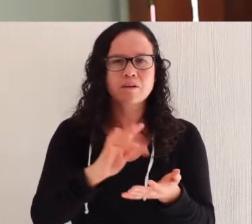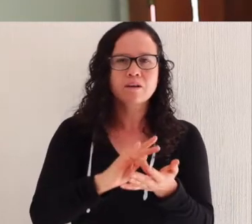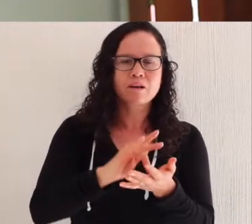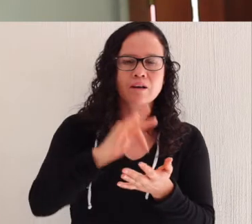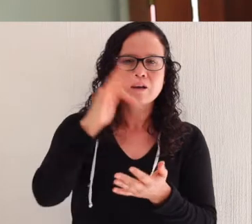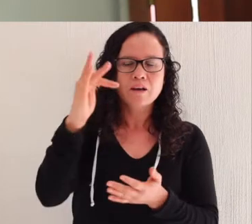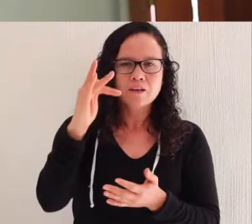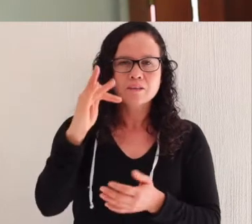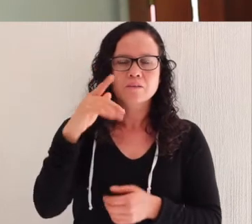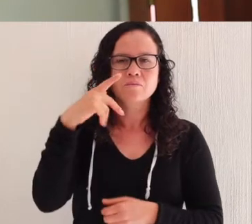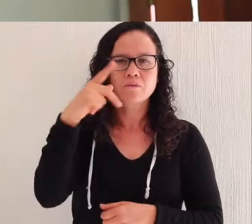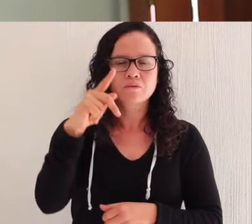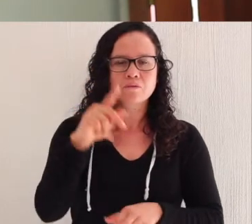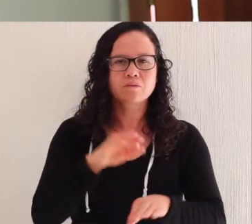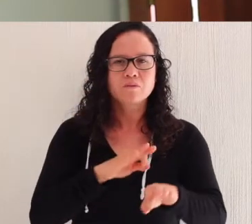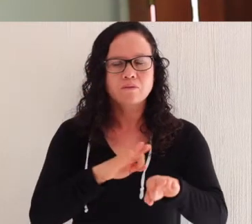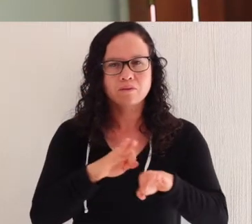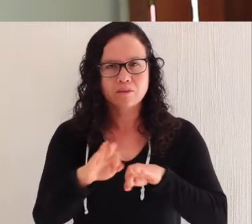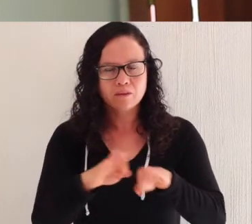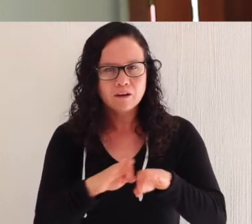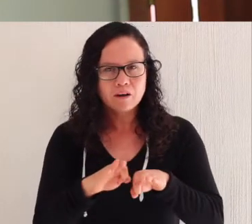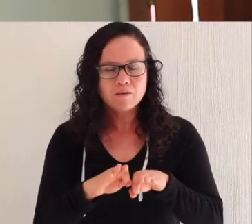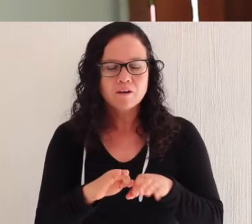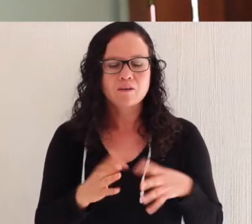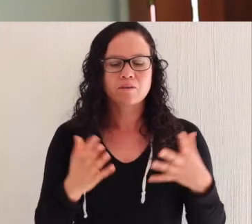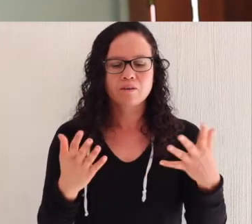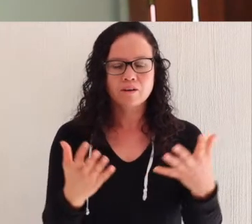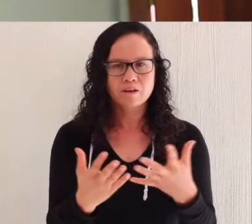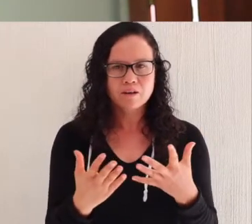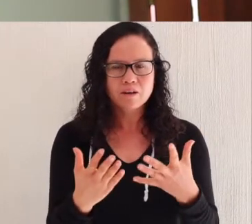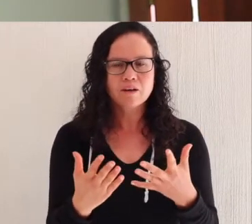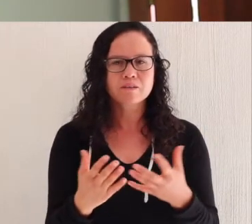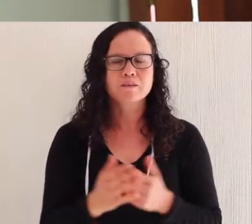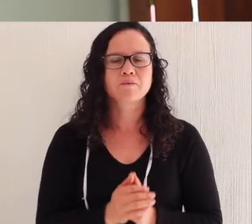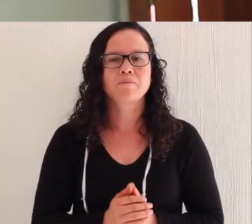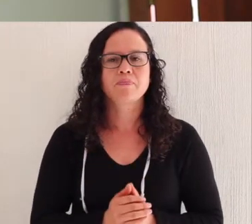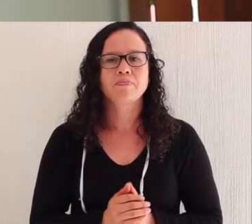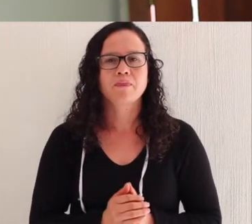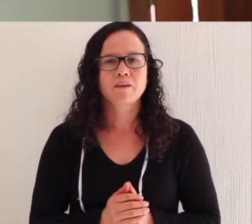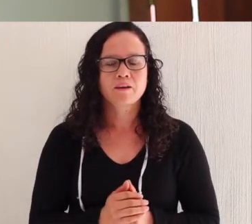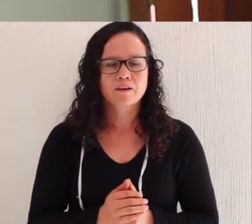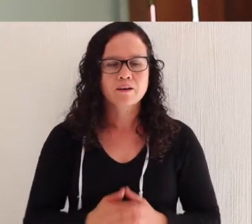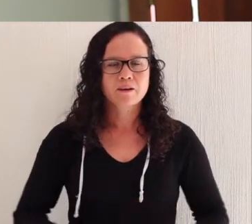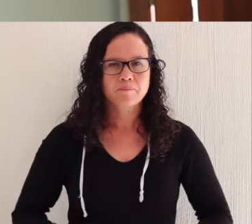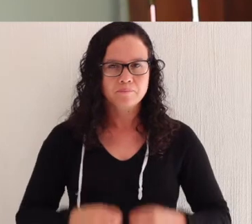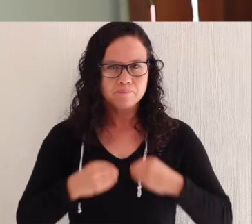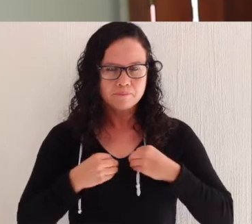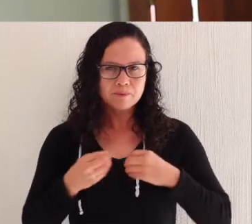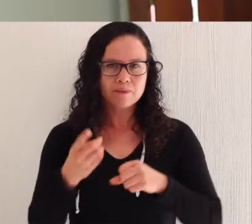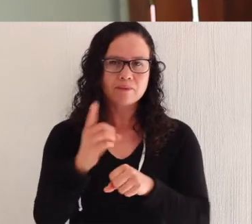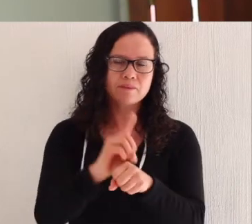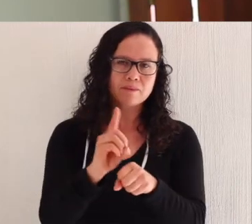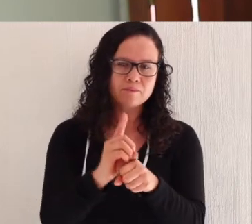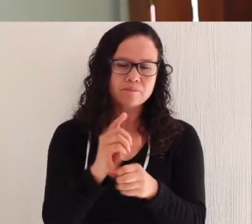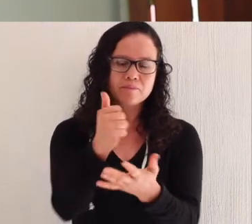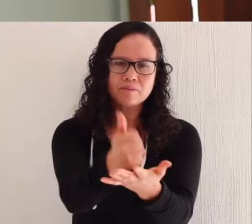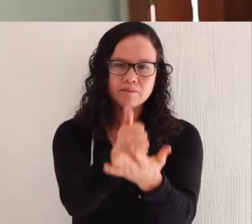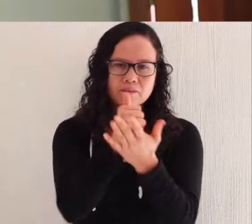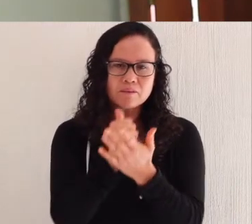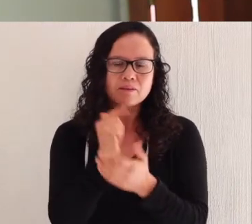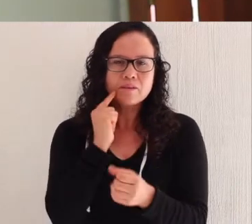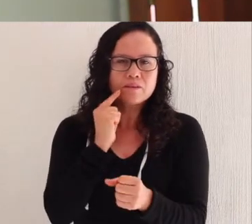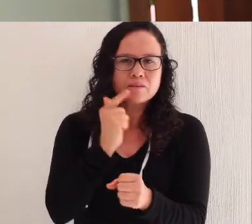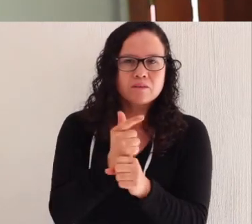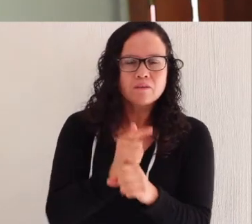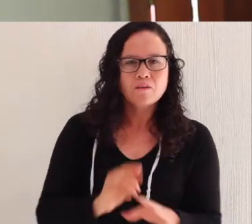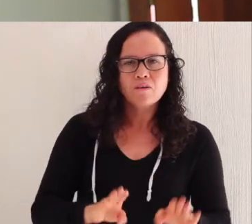ellos por tan loable obra evangélica que van llevando en realidades muy concretas. Nos ayudan a